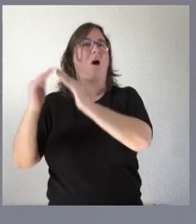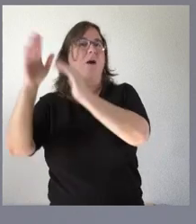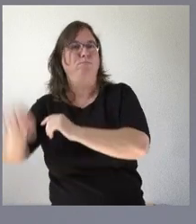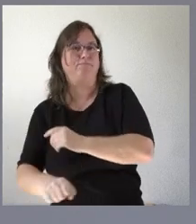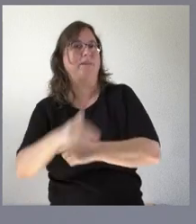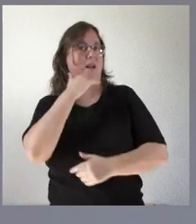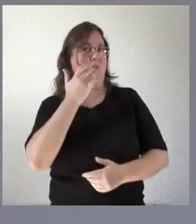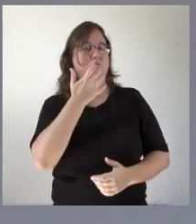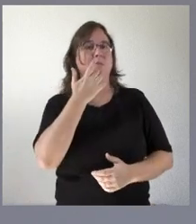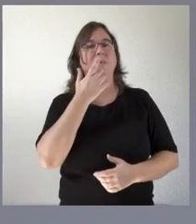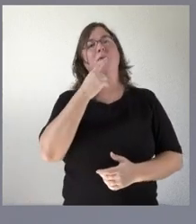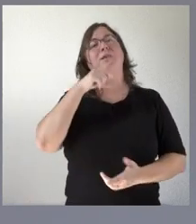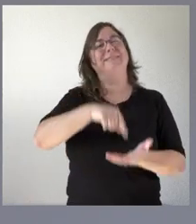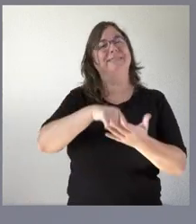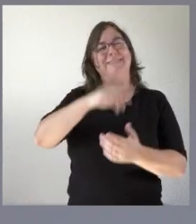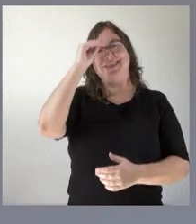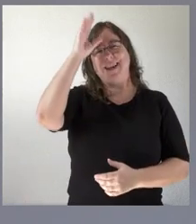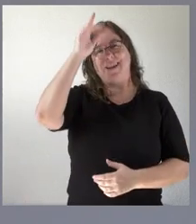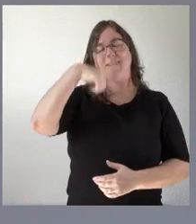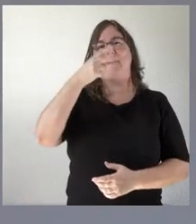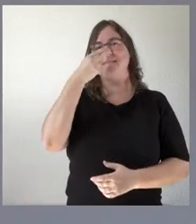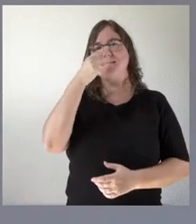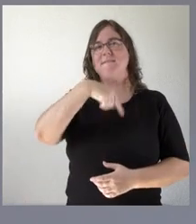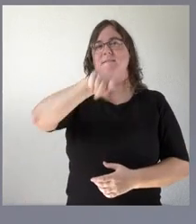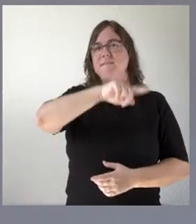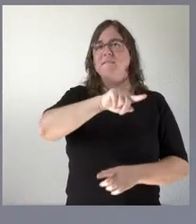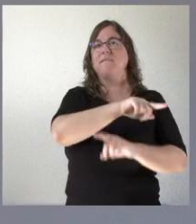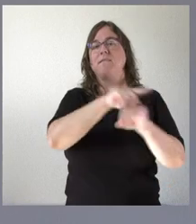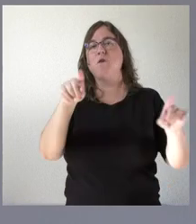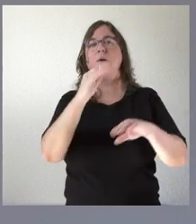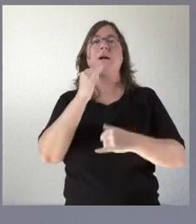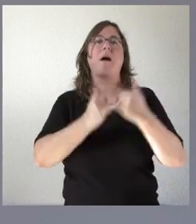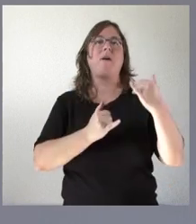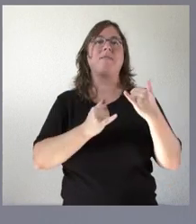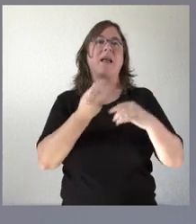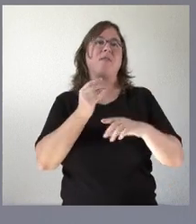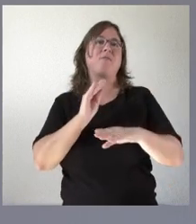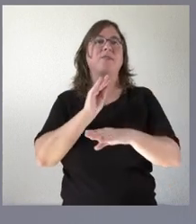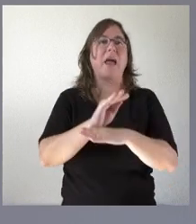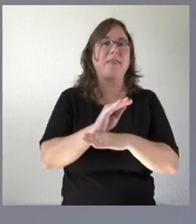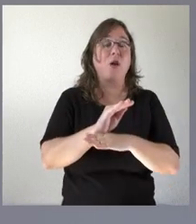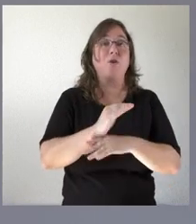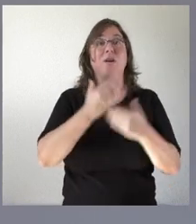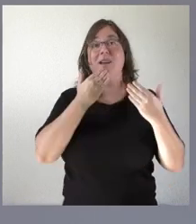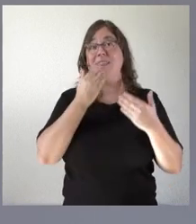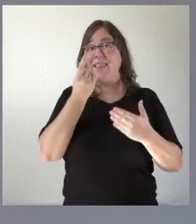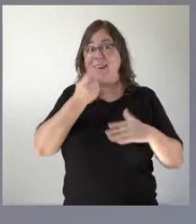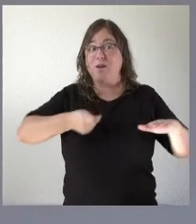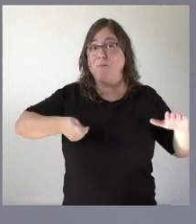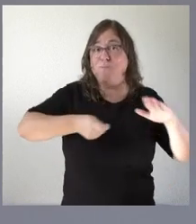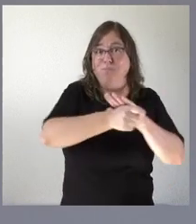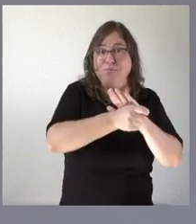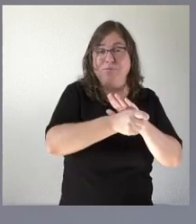inteligente y sensible a sus intereses con el hecho de tener una financiación vía ingresos desde el punto de vista